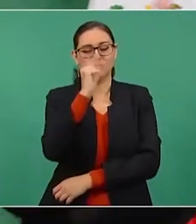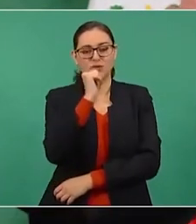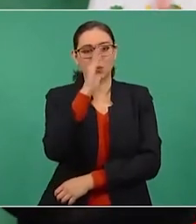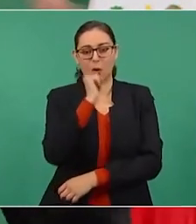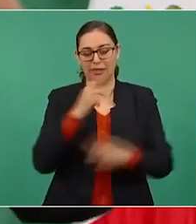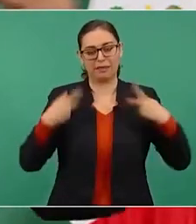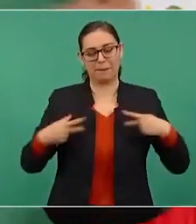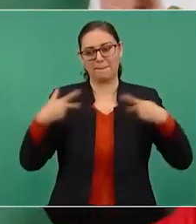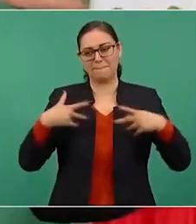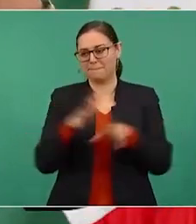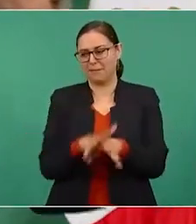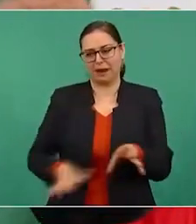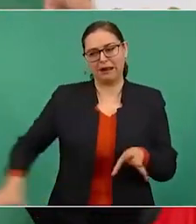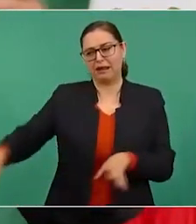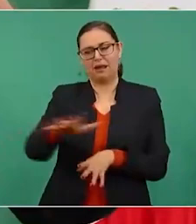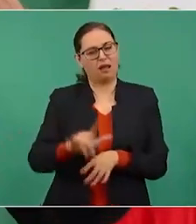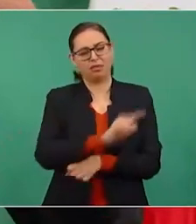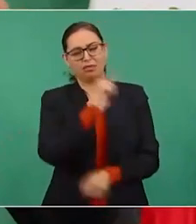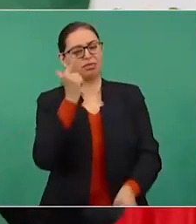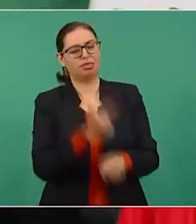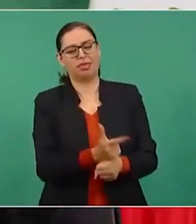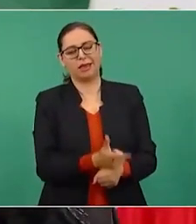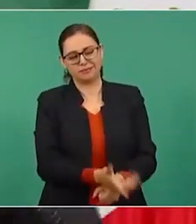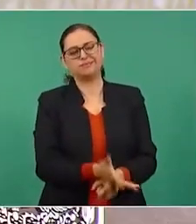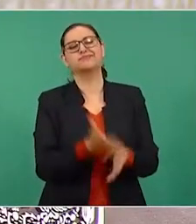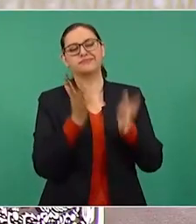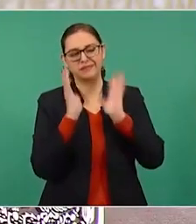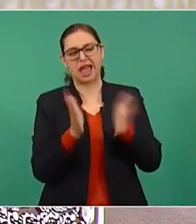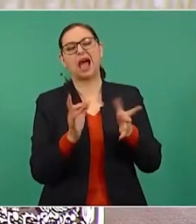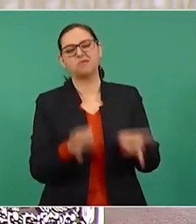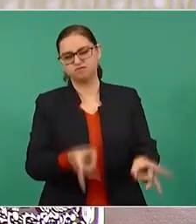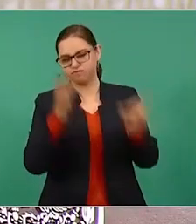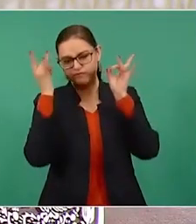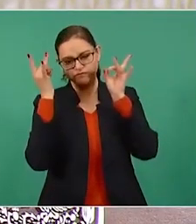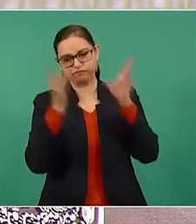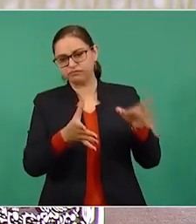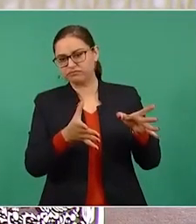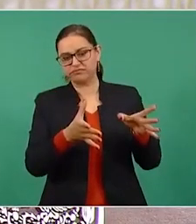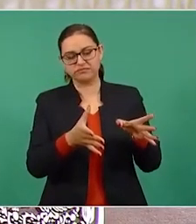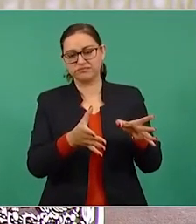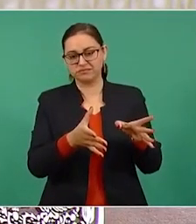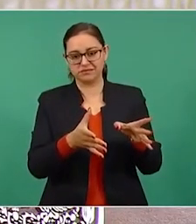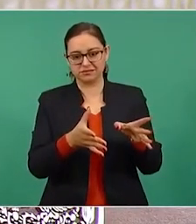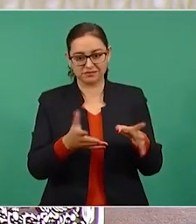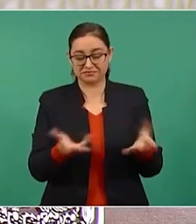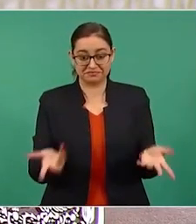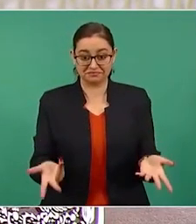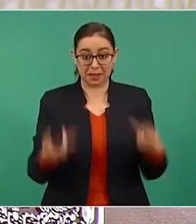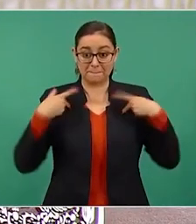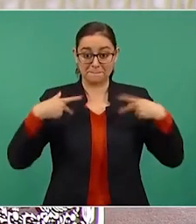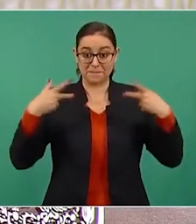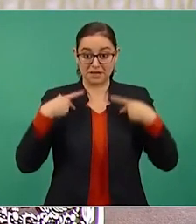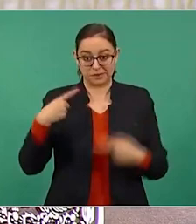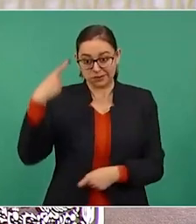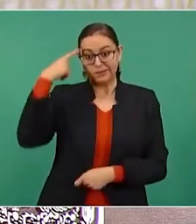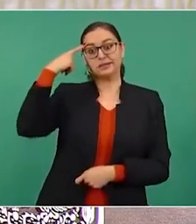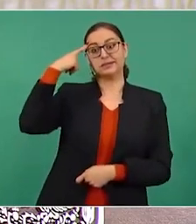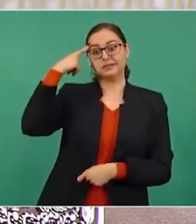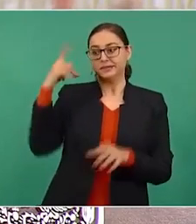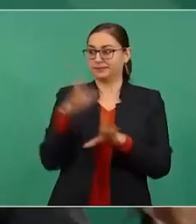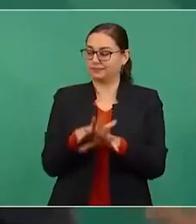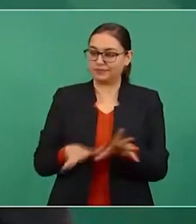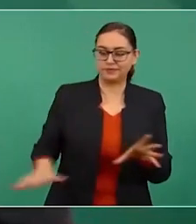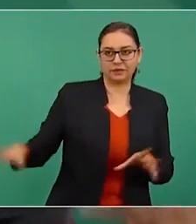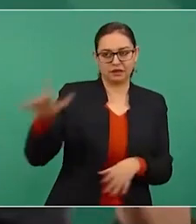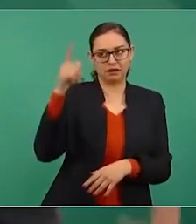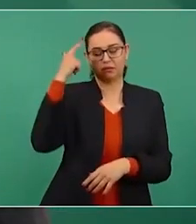Algo que ha crecido mucho es la toma de conciencia, hay mucha